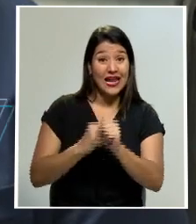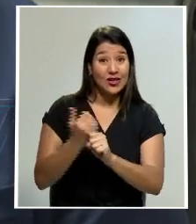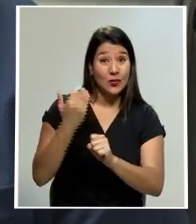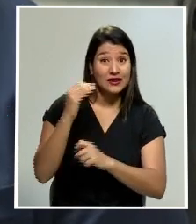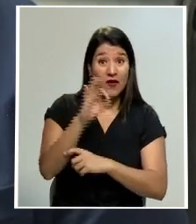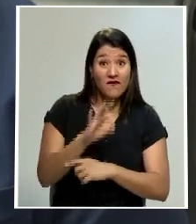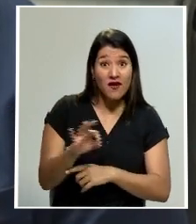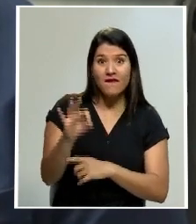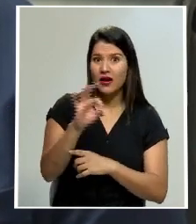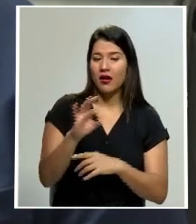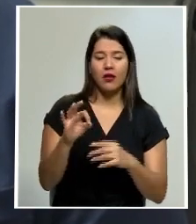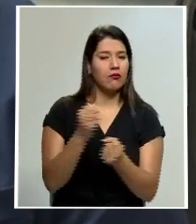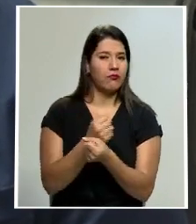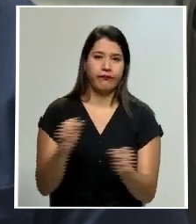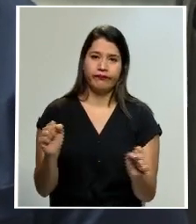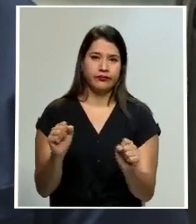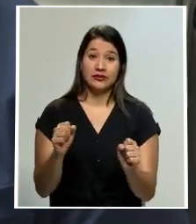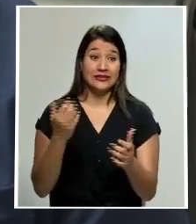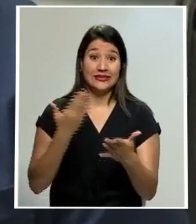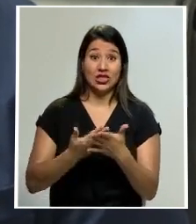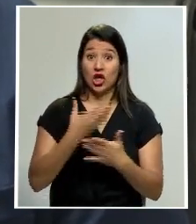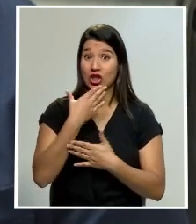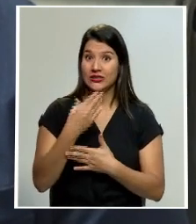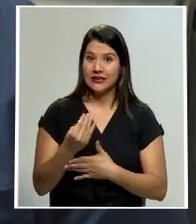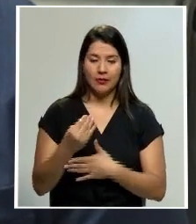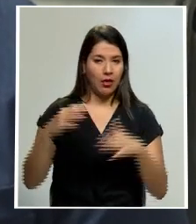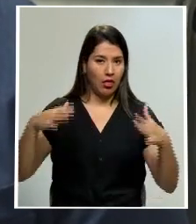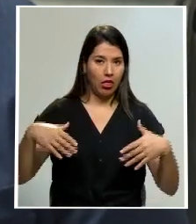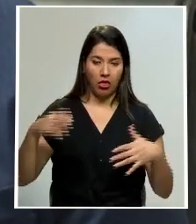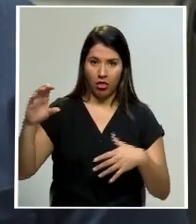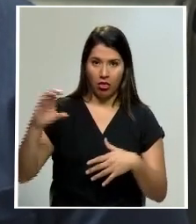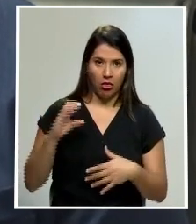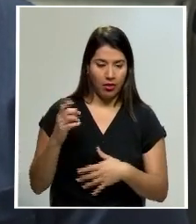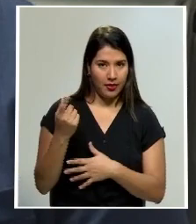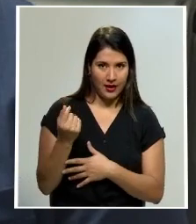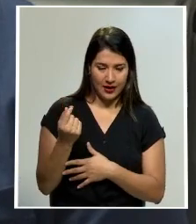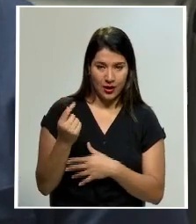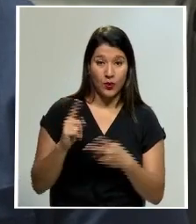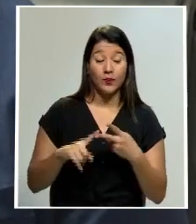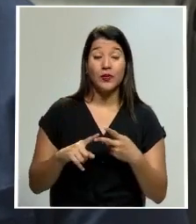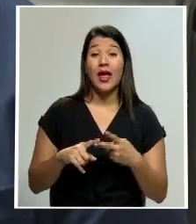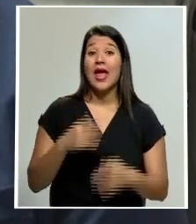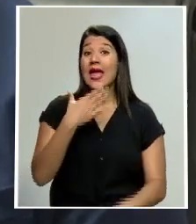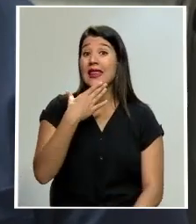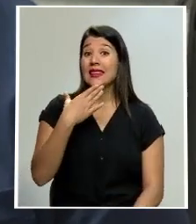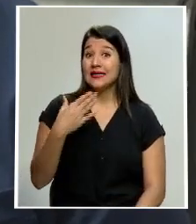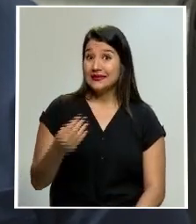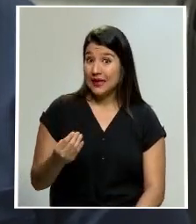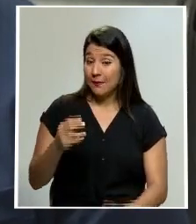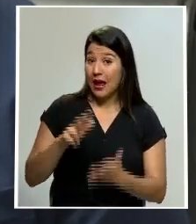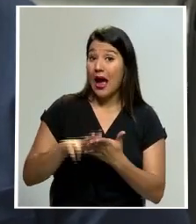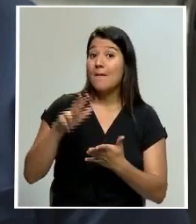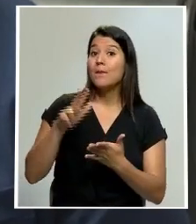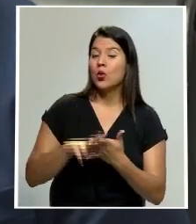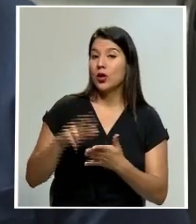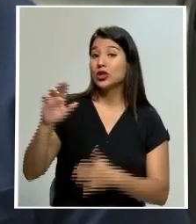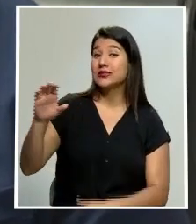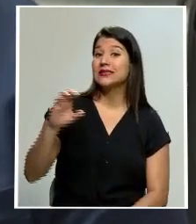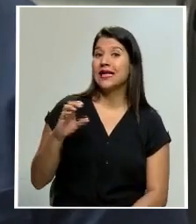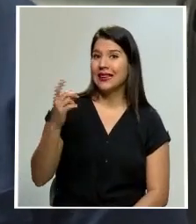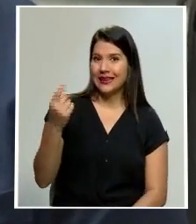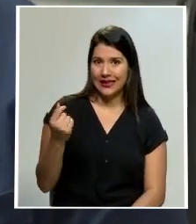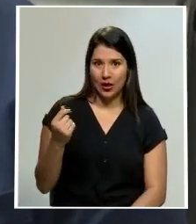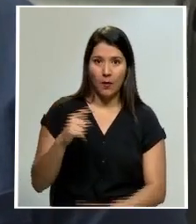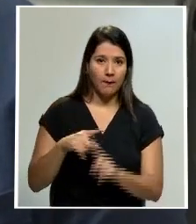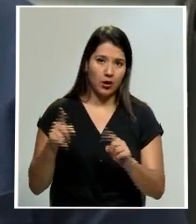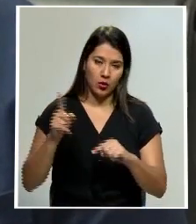diciembre y no hubo manera de que nos aprobaran el recurso. En diciembre aprobaron de que se nos diera el recurso y no